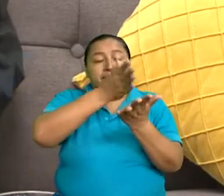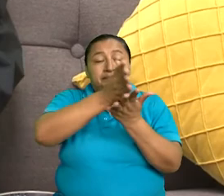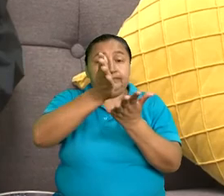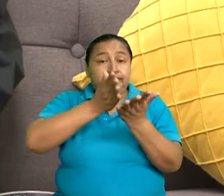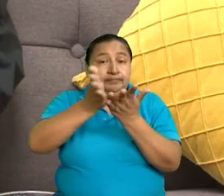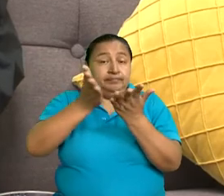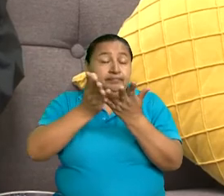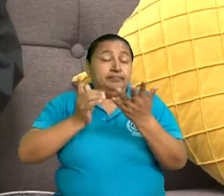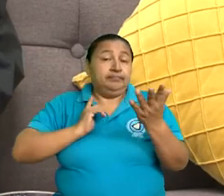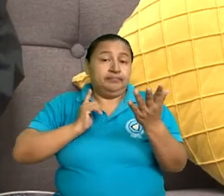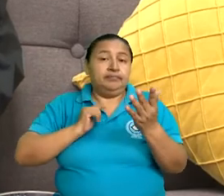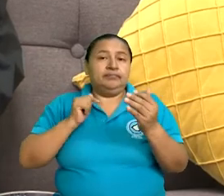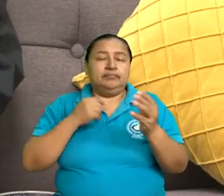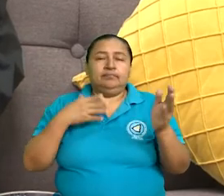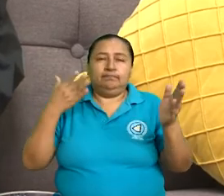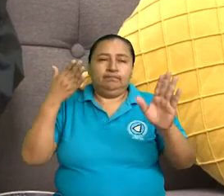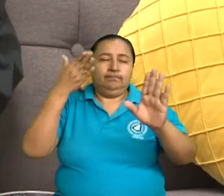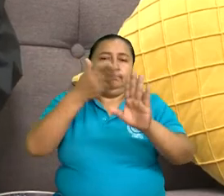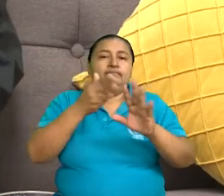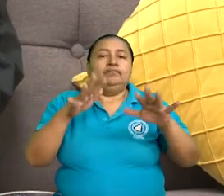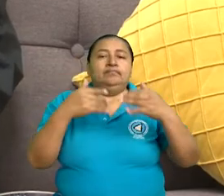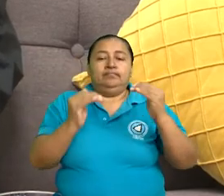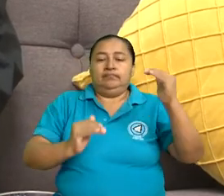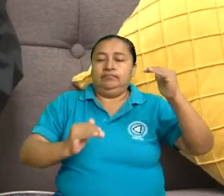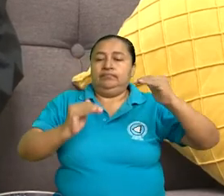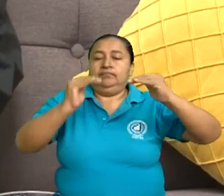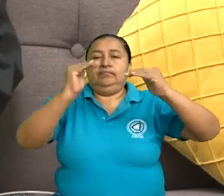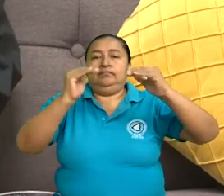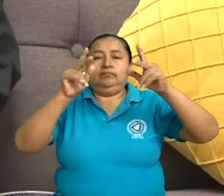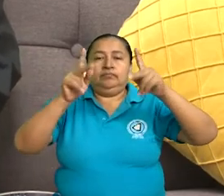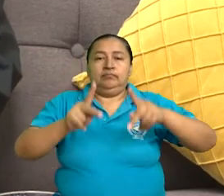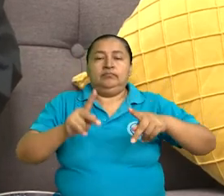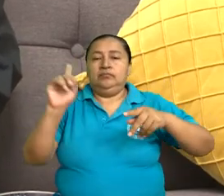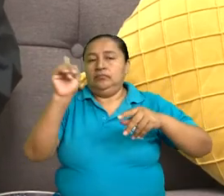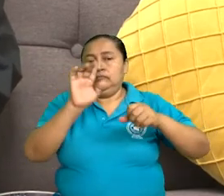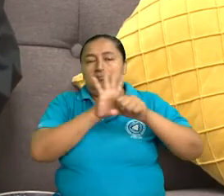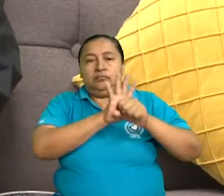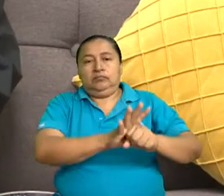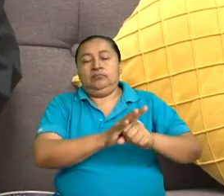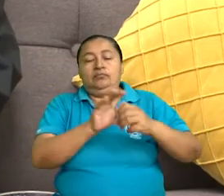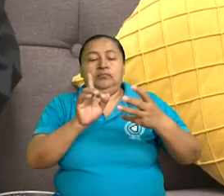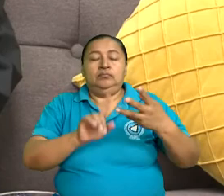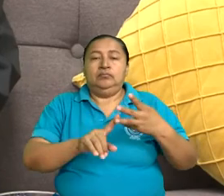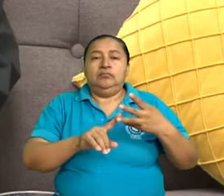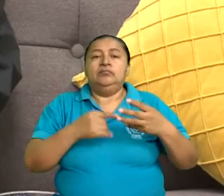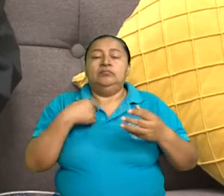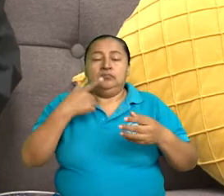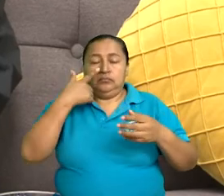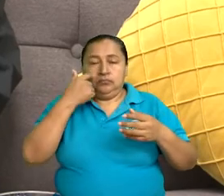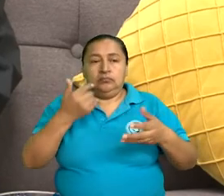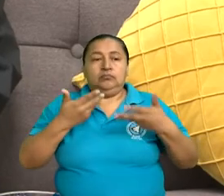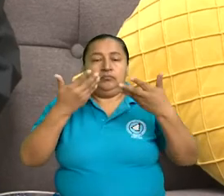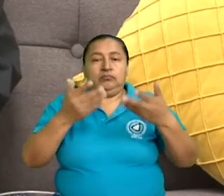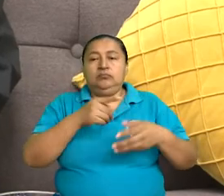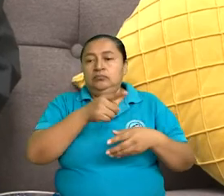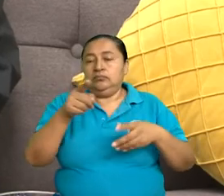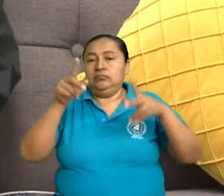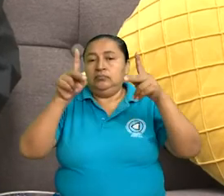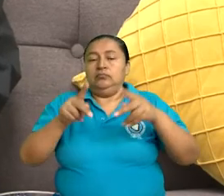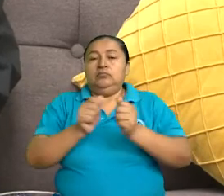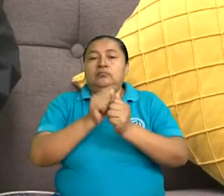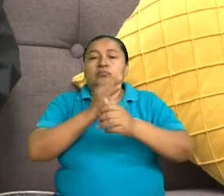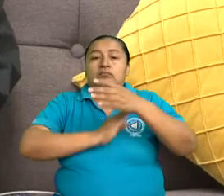que apuntan a la igualdad, a la no discriminación, al reconocimiento que las personas con